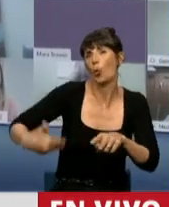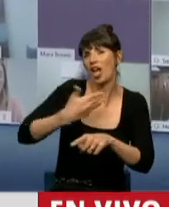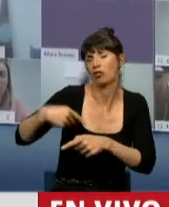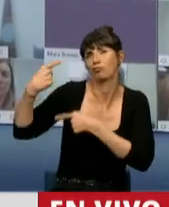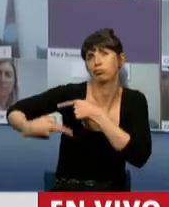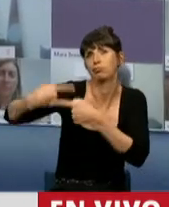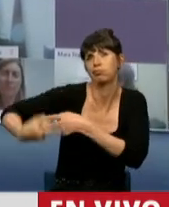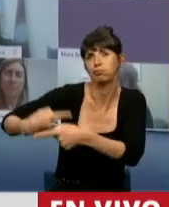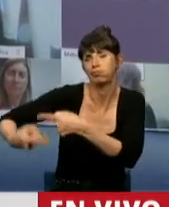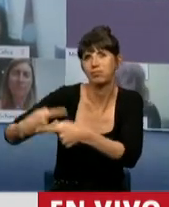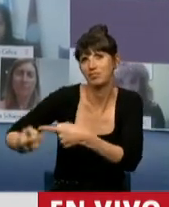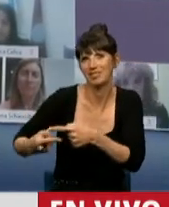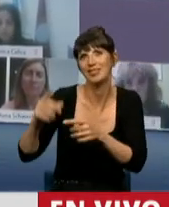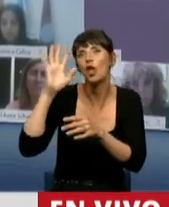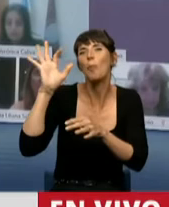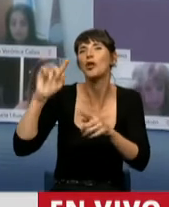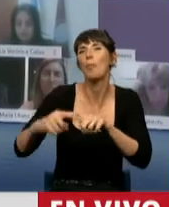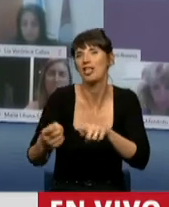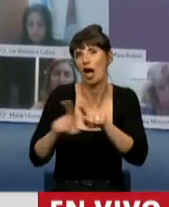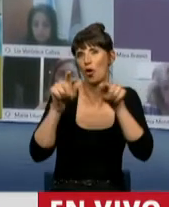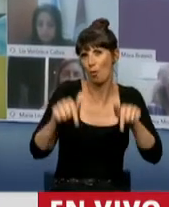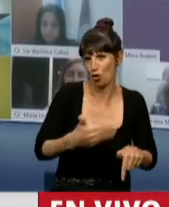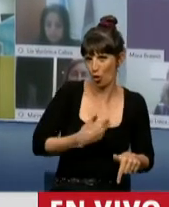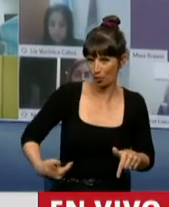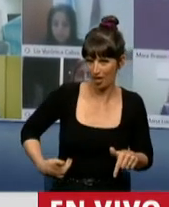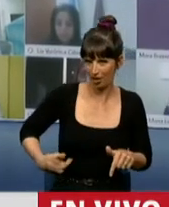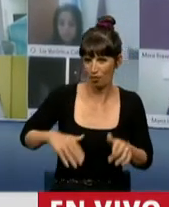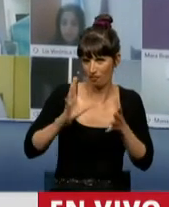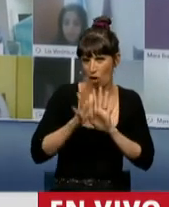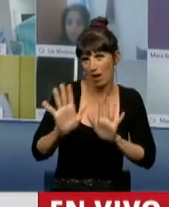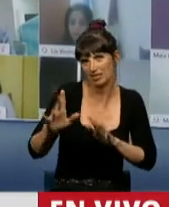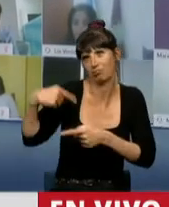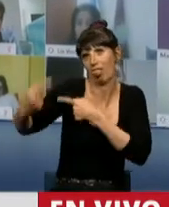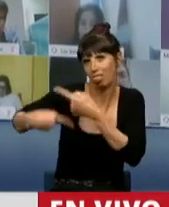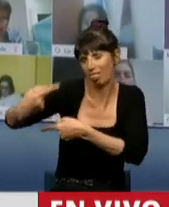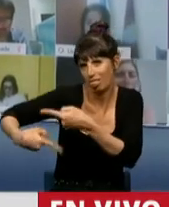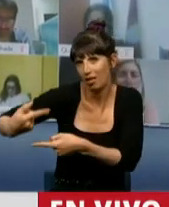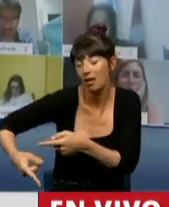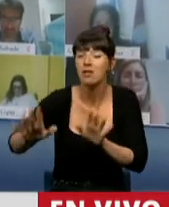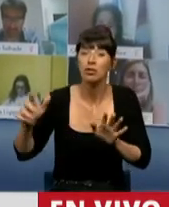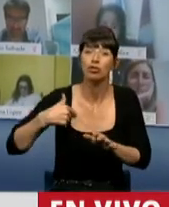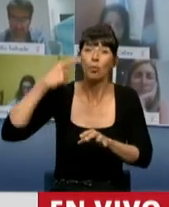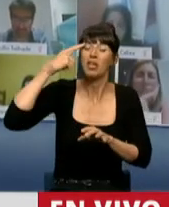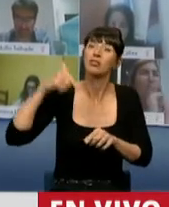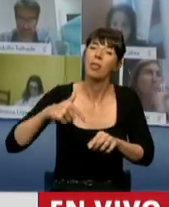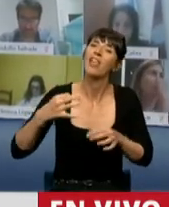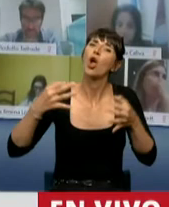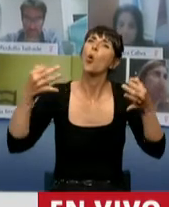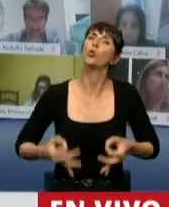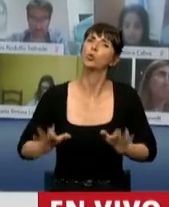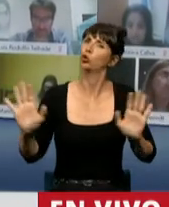del signo hoy, por supuesto, que preside nuestra nación. Entonces, creo que lo que tenemos que hacer es ser justos.